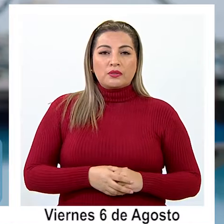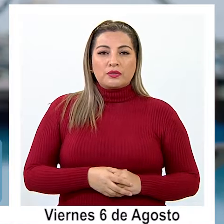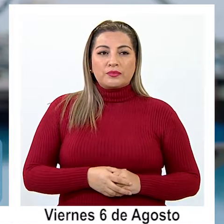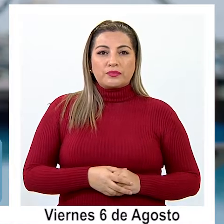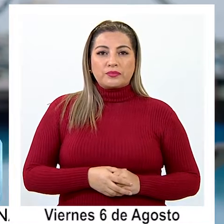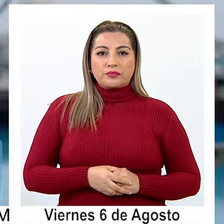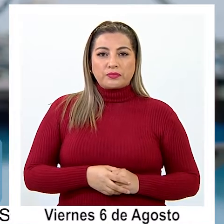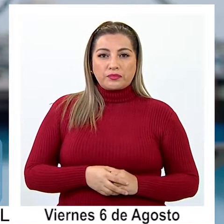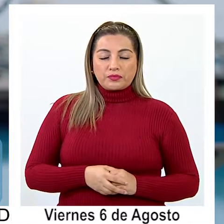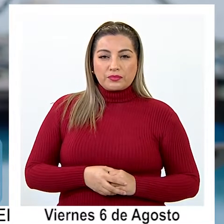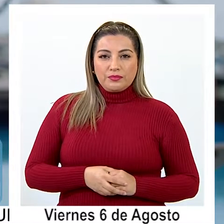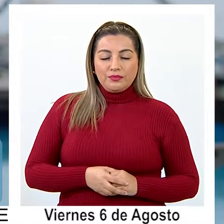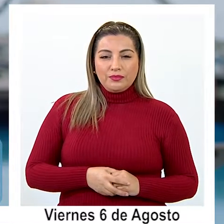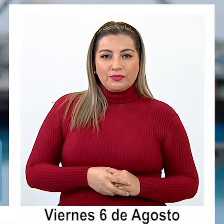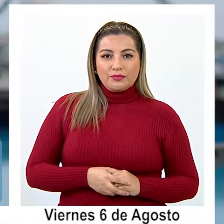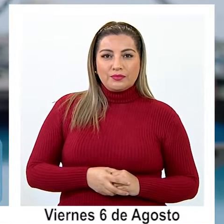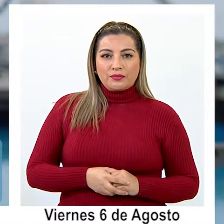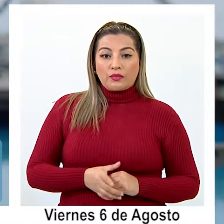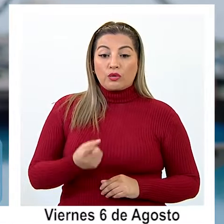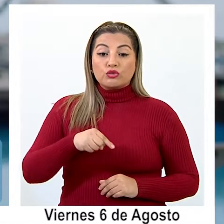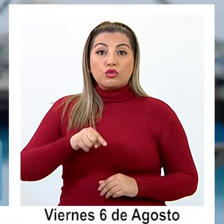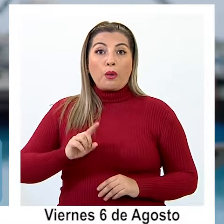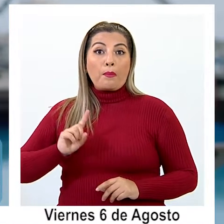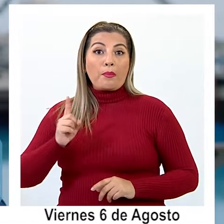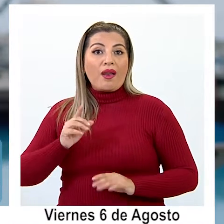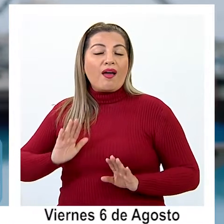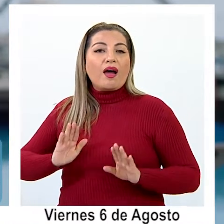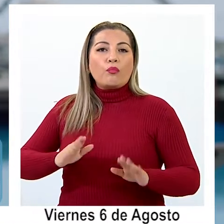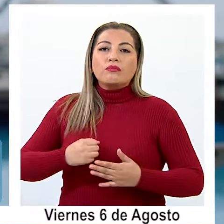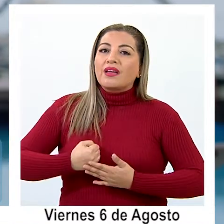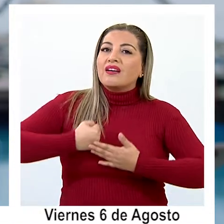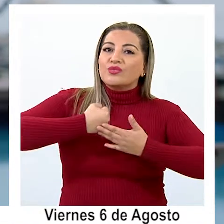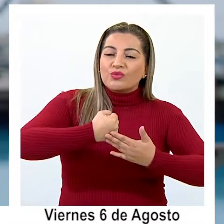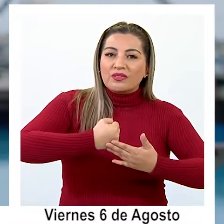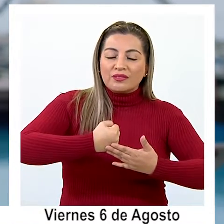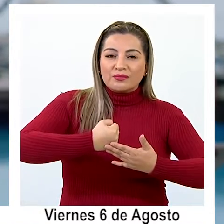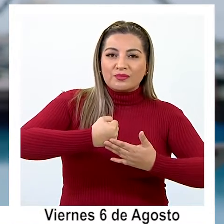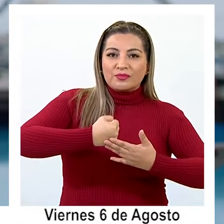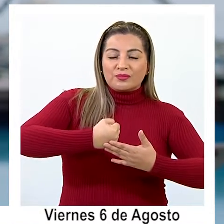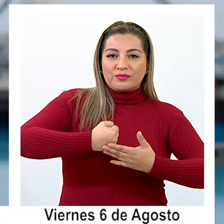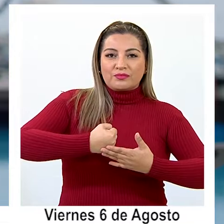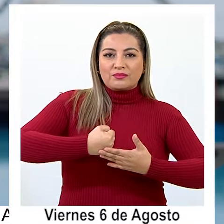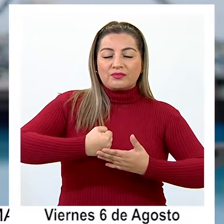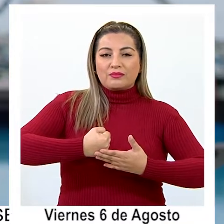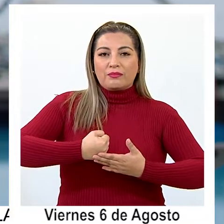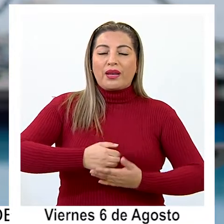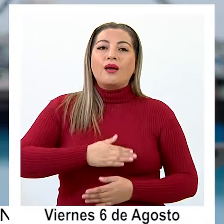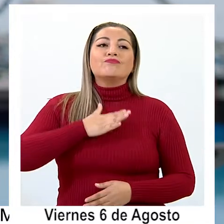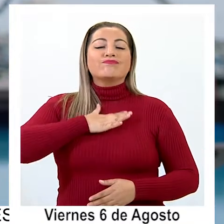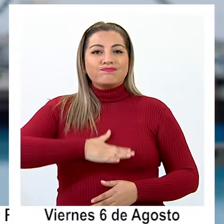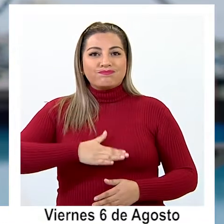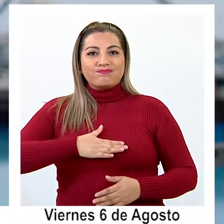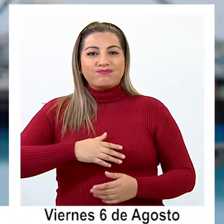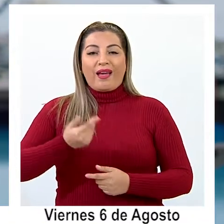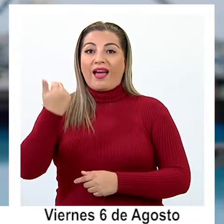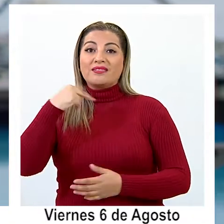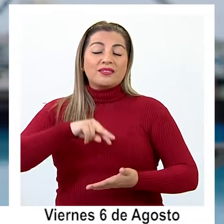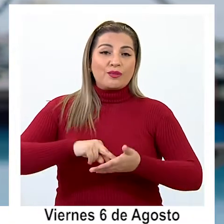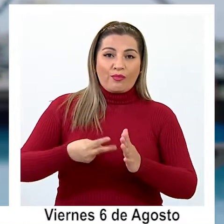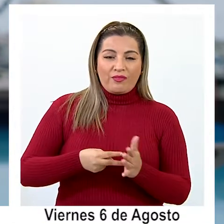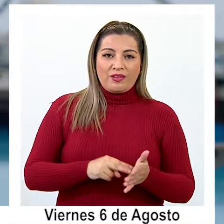primeras colaboraciones, ayuda digamos para poder aliviar lo que se venía